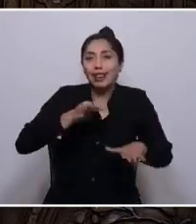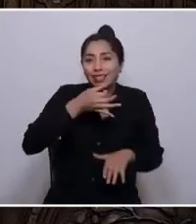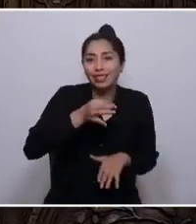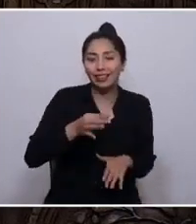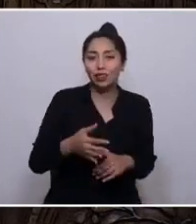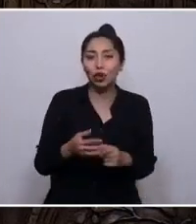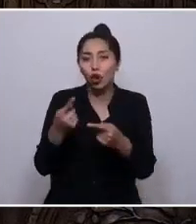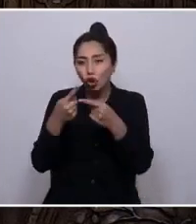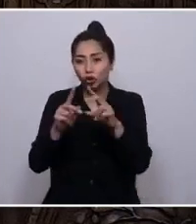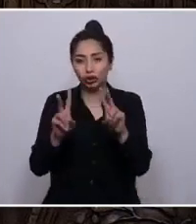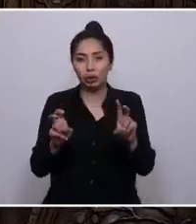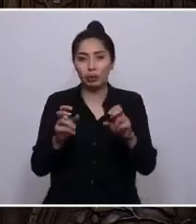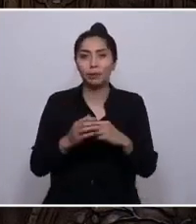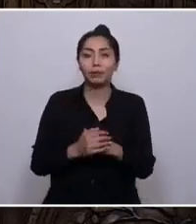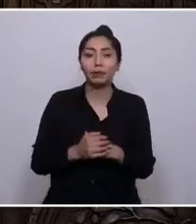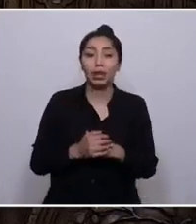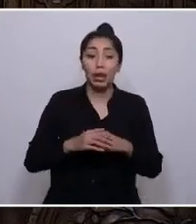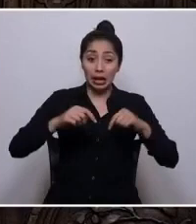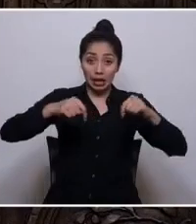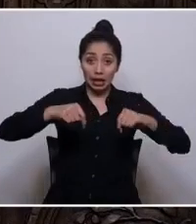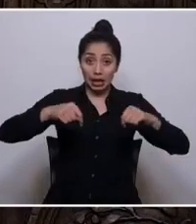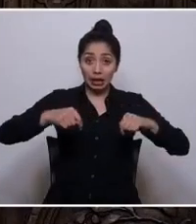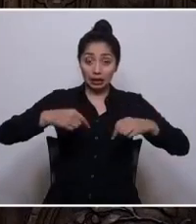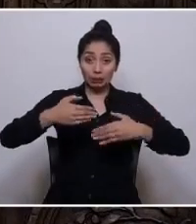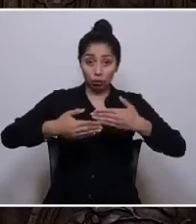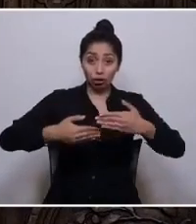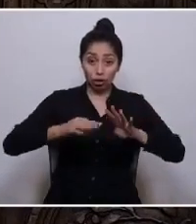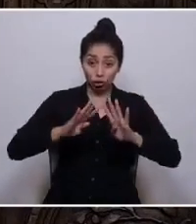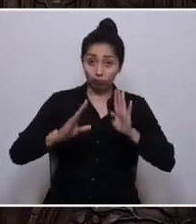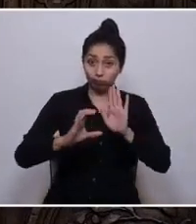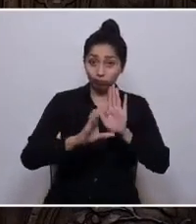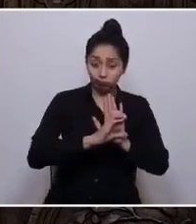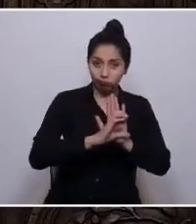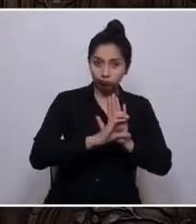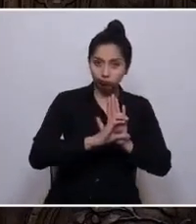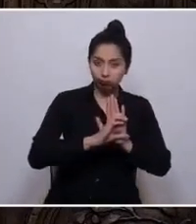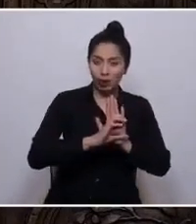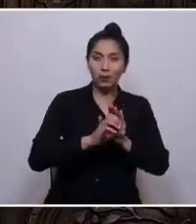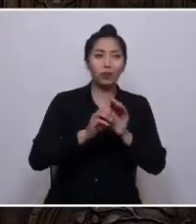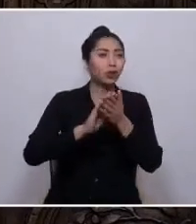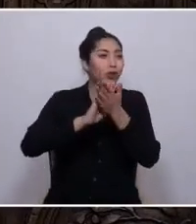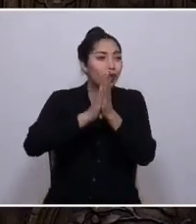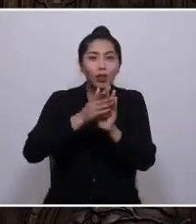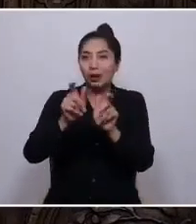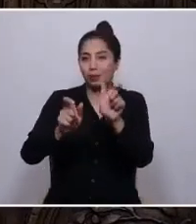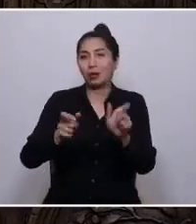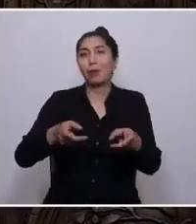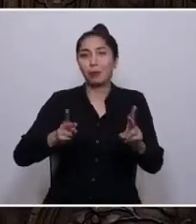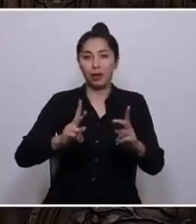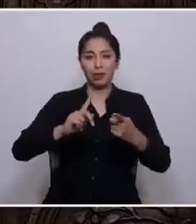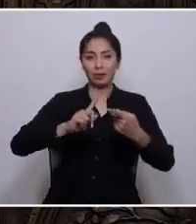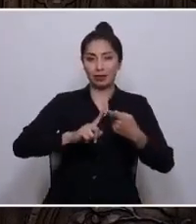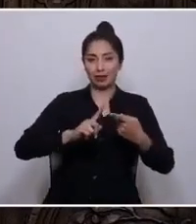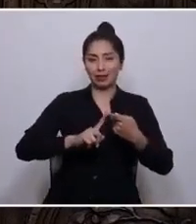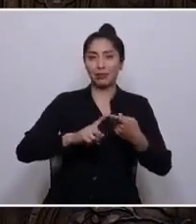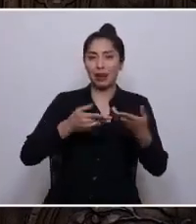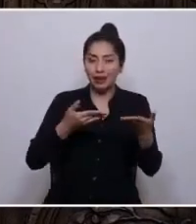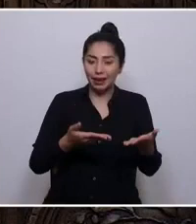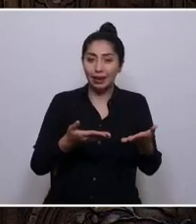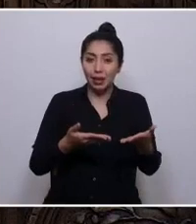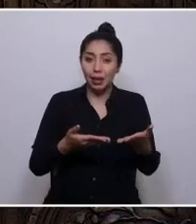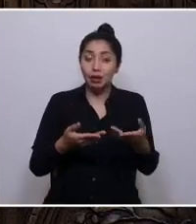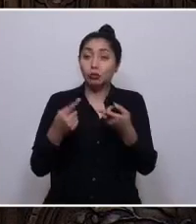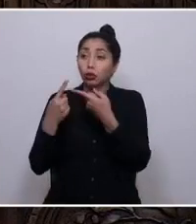Este proceso constituyente ha abierto la puerta para que todos puedan participar en él. Así, distintos